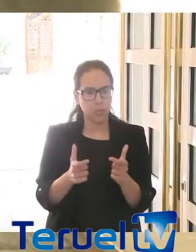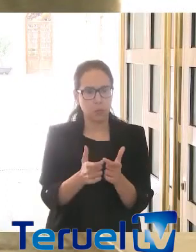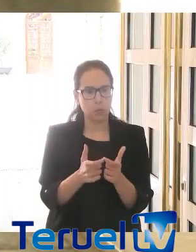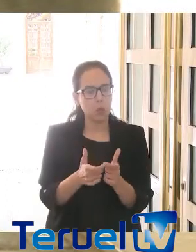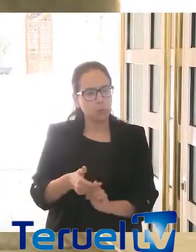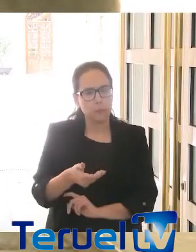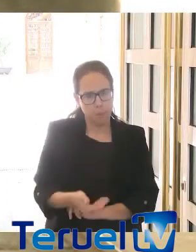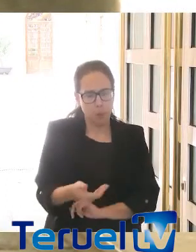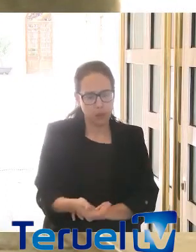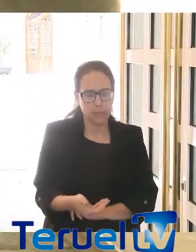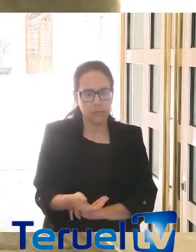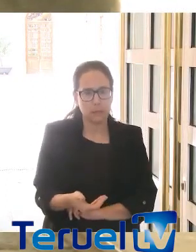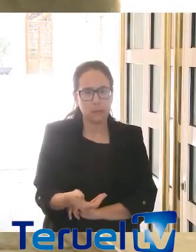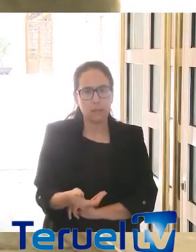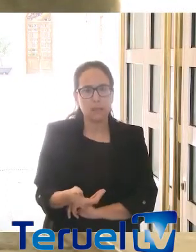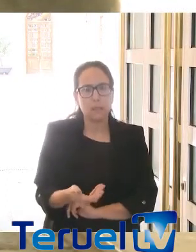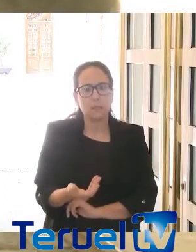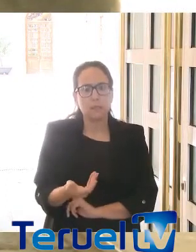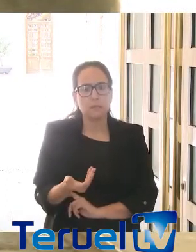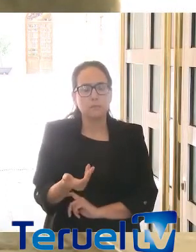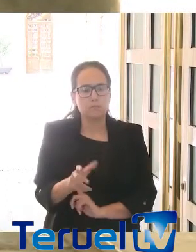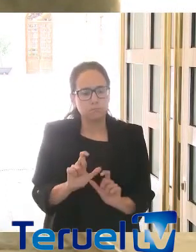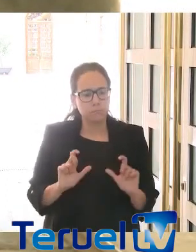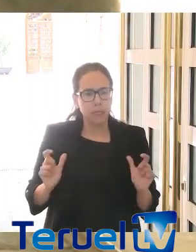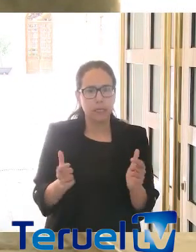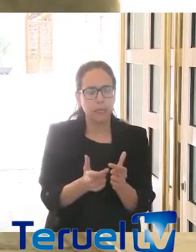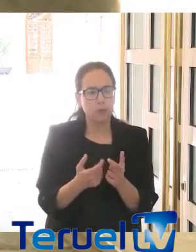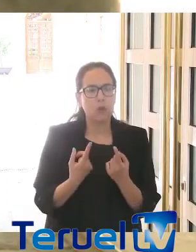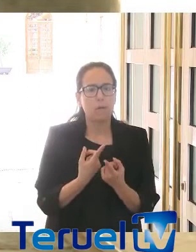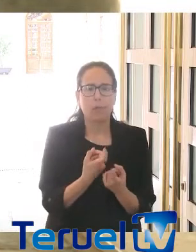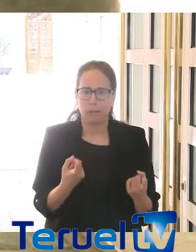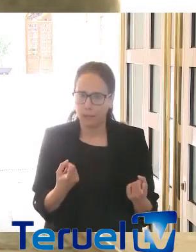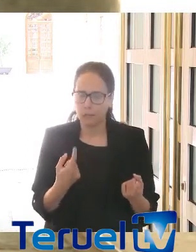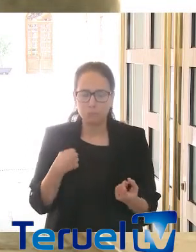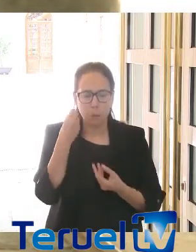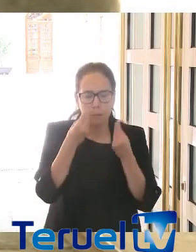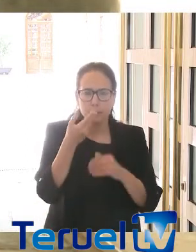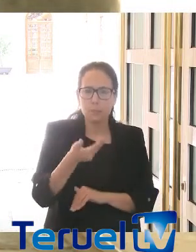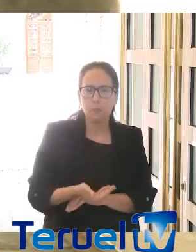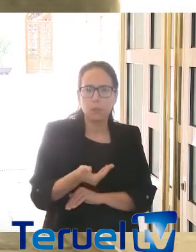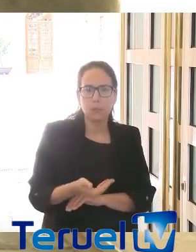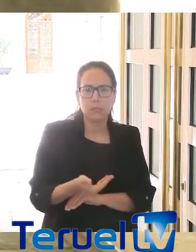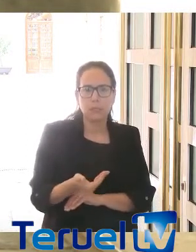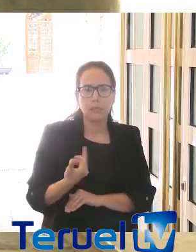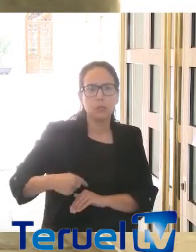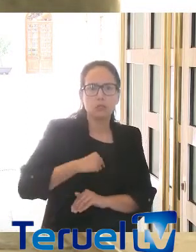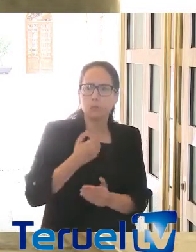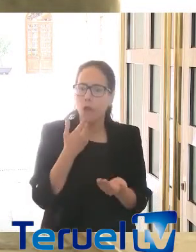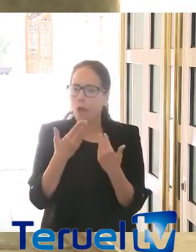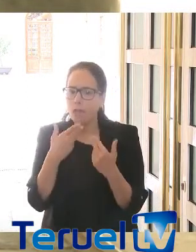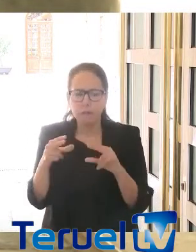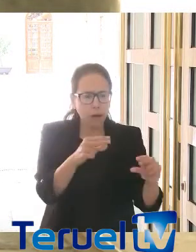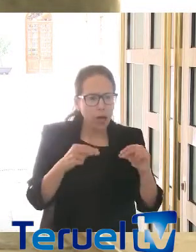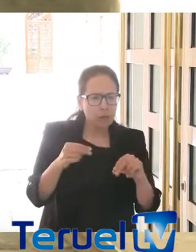importante, ha sido una reunión necesaria. Creo que es importante que podamos hablar, que